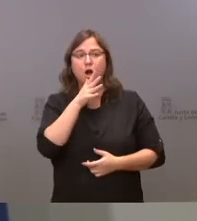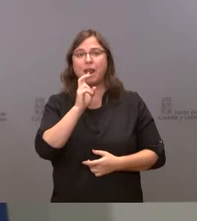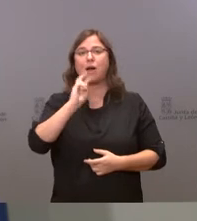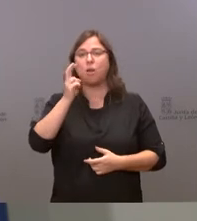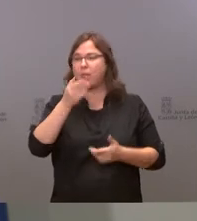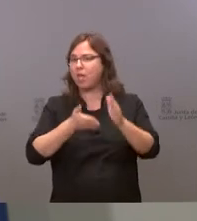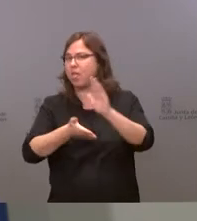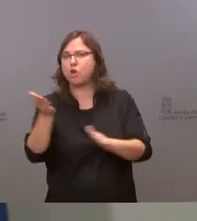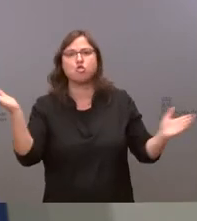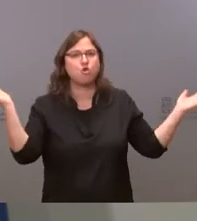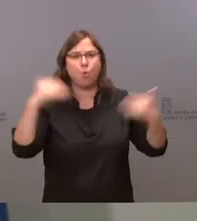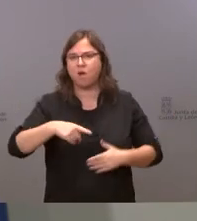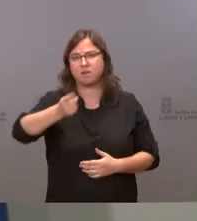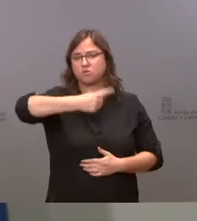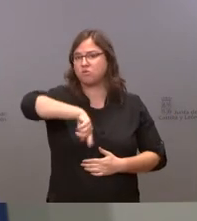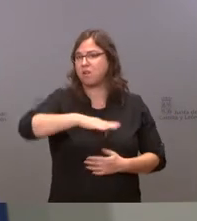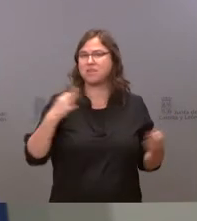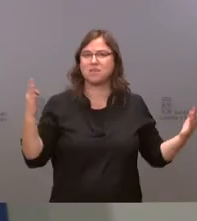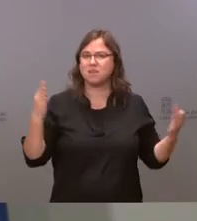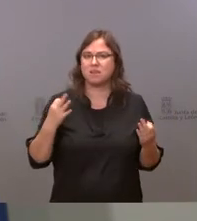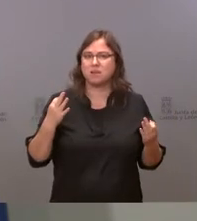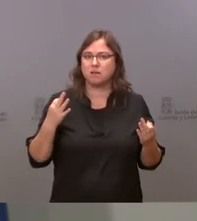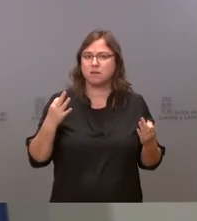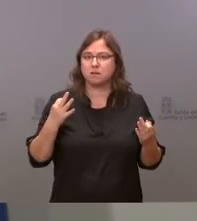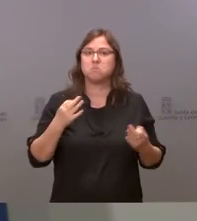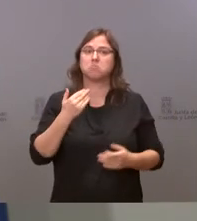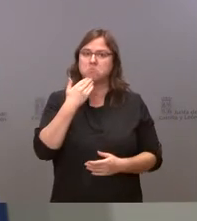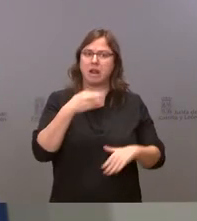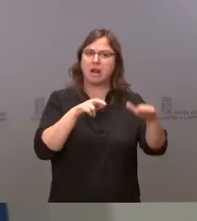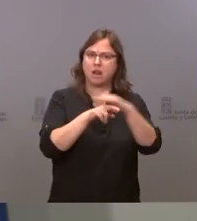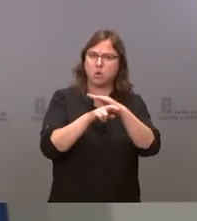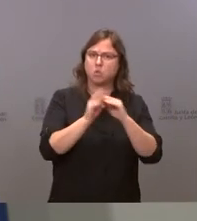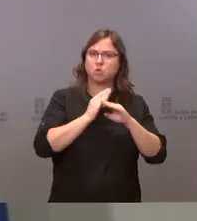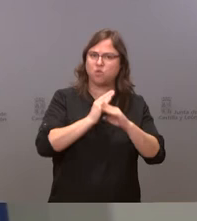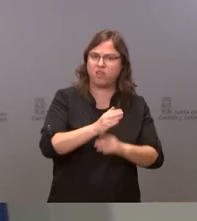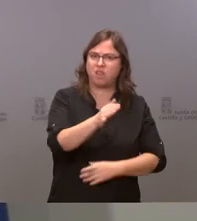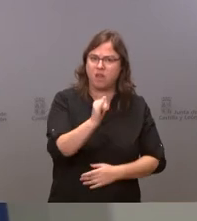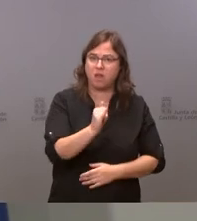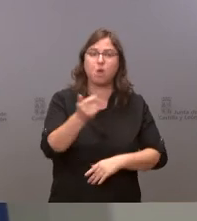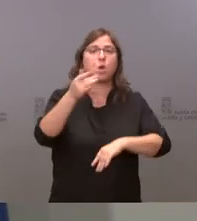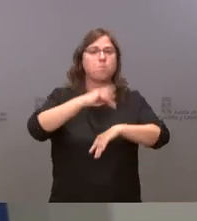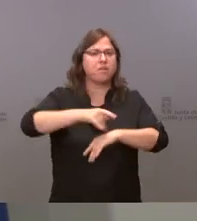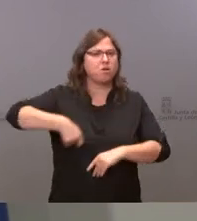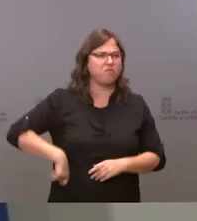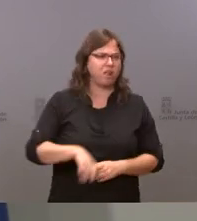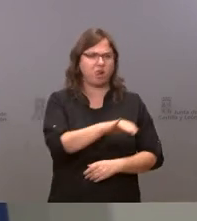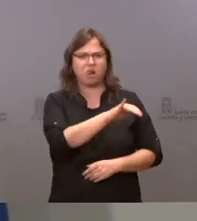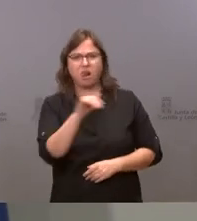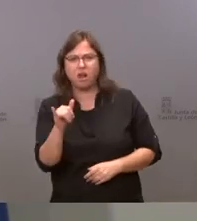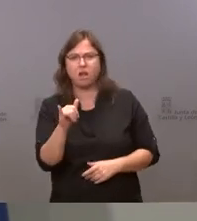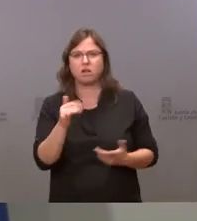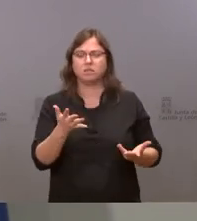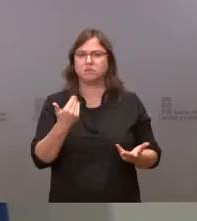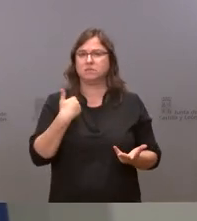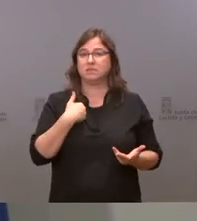y lo que tenemos es tenemos un buen número de recursos tenemos más facultativos de atención primaria por mil